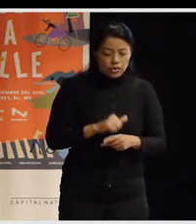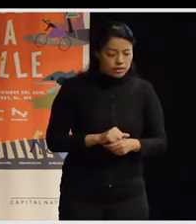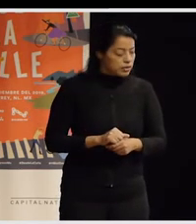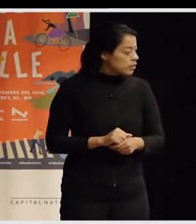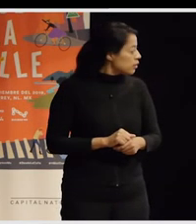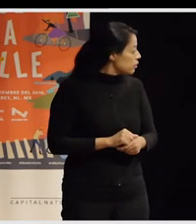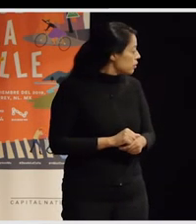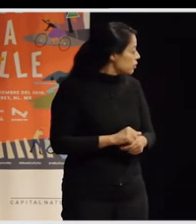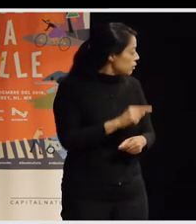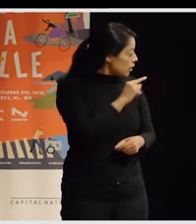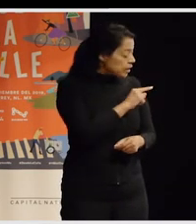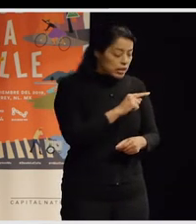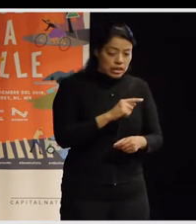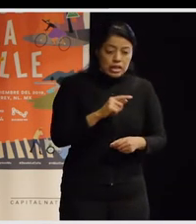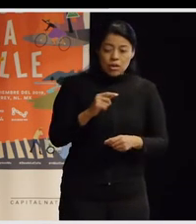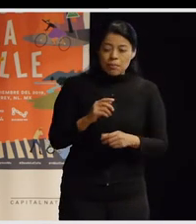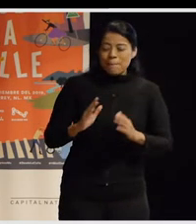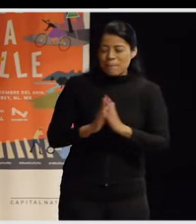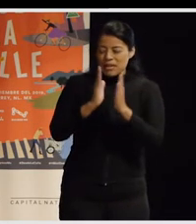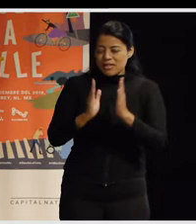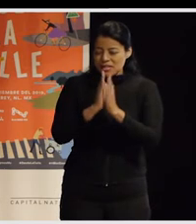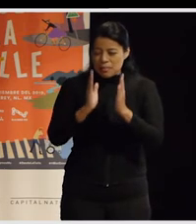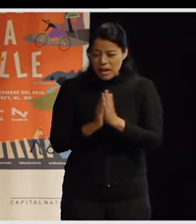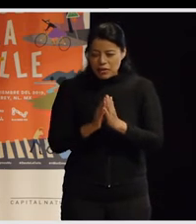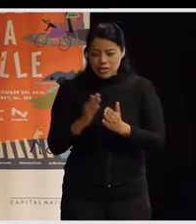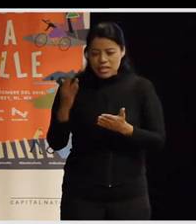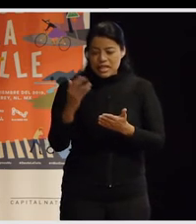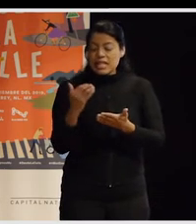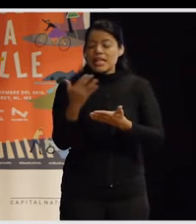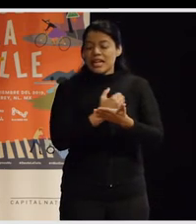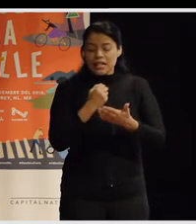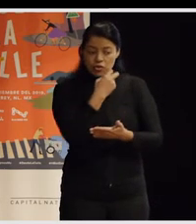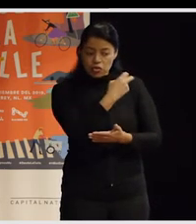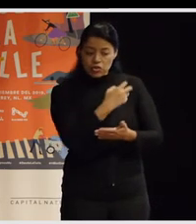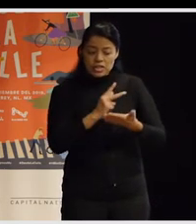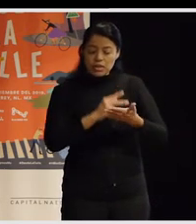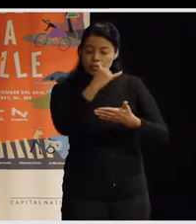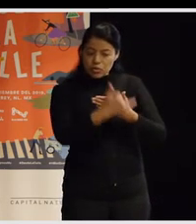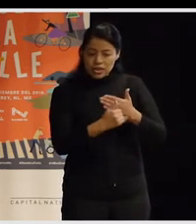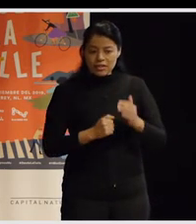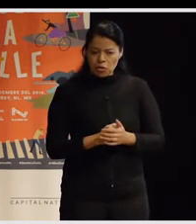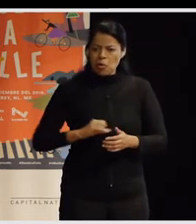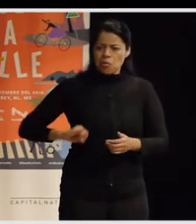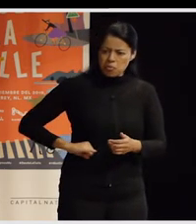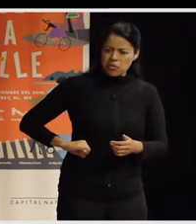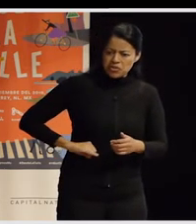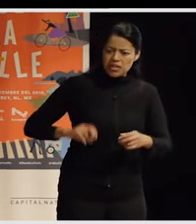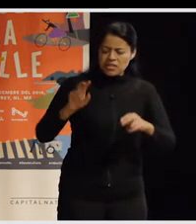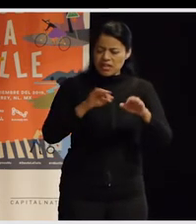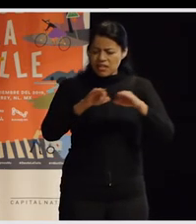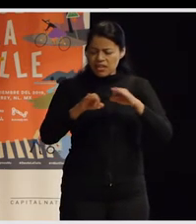presentamos al concurso, un concurso público y lo ganamos, ¿no? Y una de las partes que a mí me parece que es bastante interesante de este trabajo, bueno, se hicieron talleres con